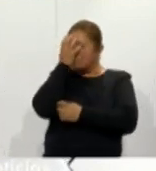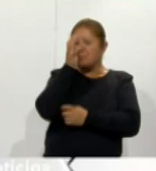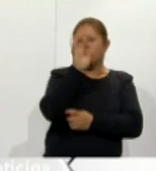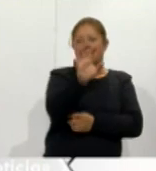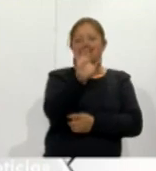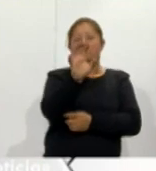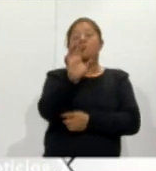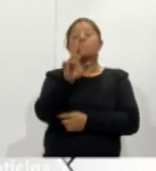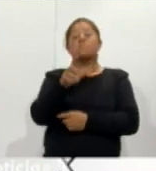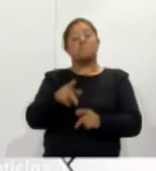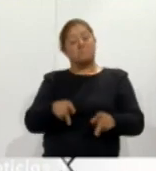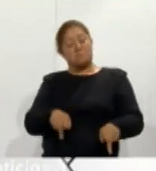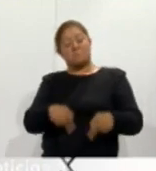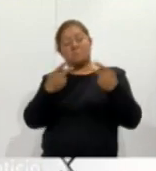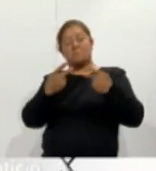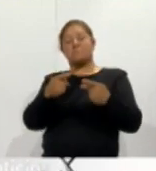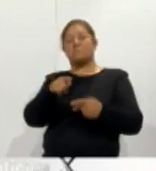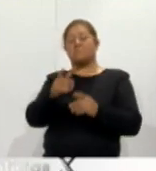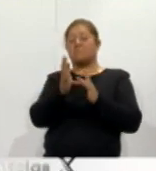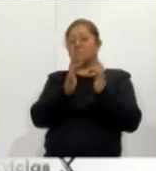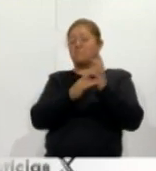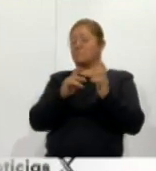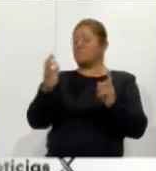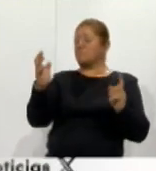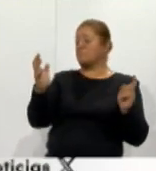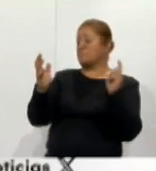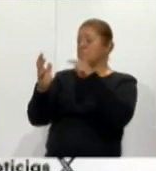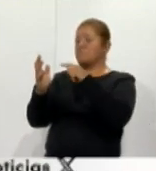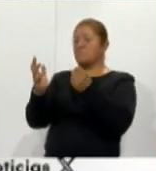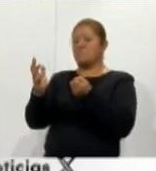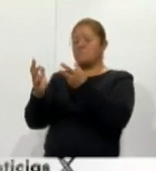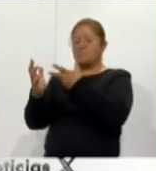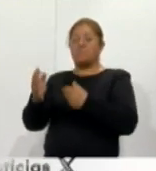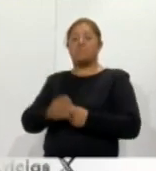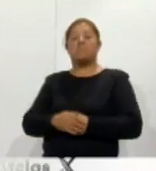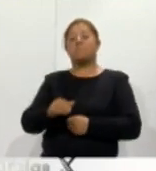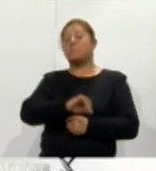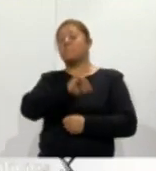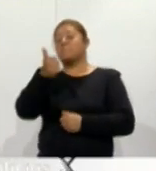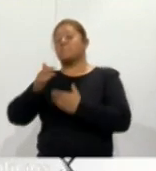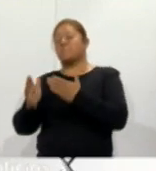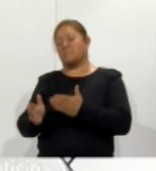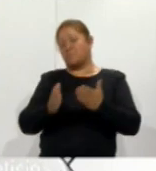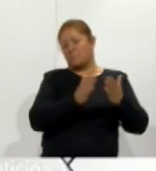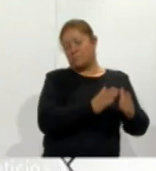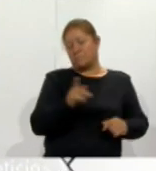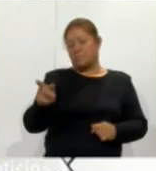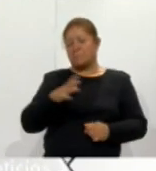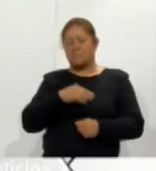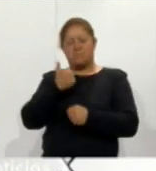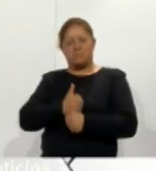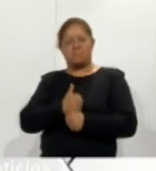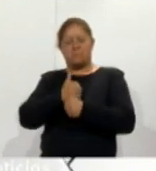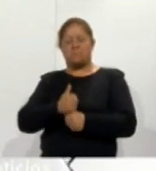fariseos y también la otra escena que es la del martirio en donde ya Jesús es maltratado por